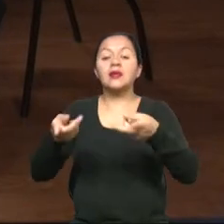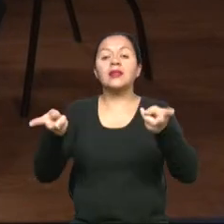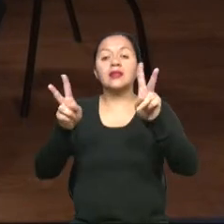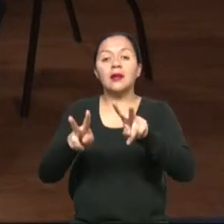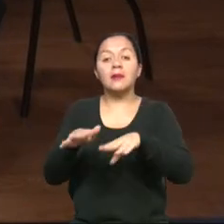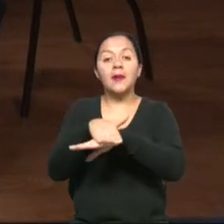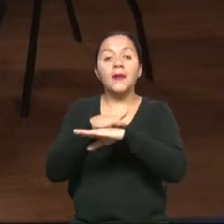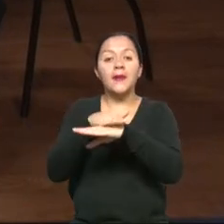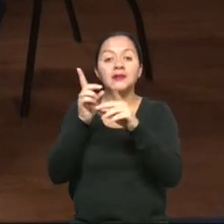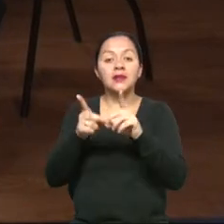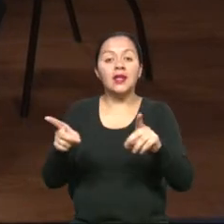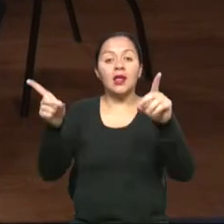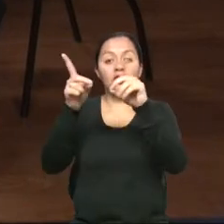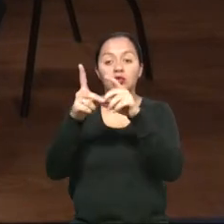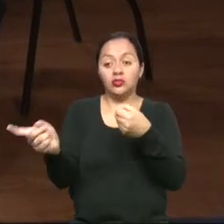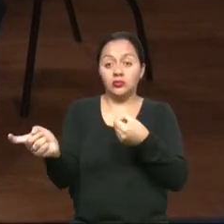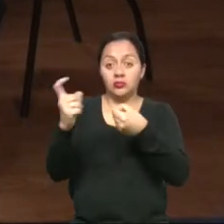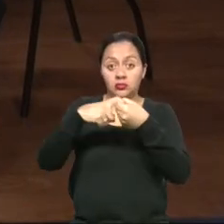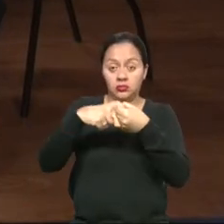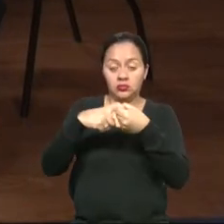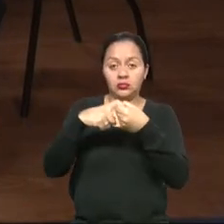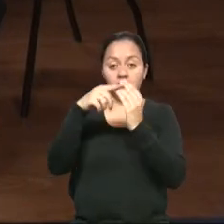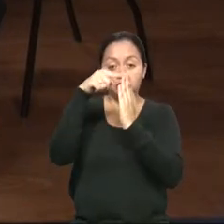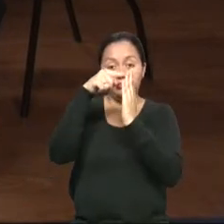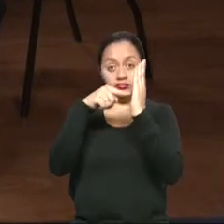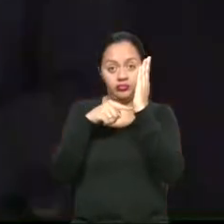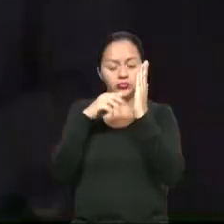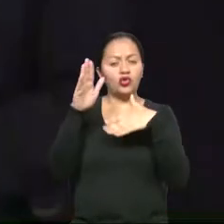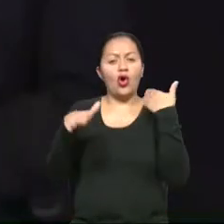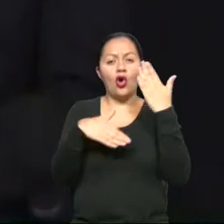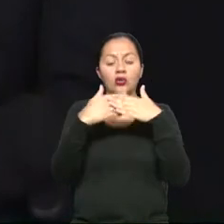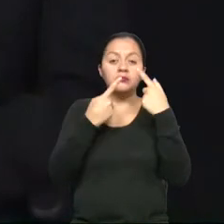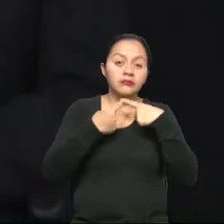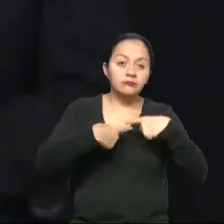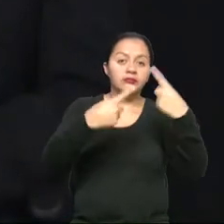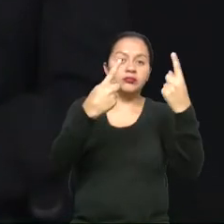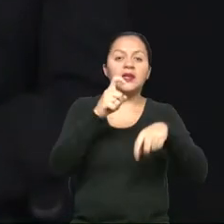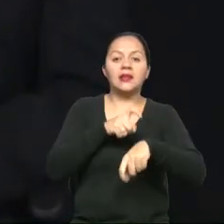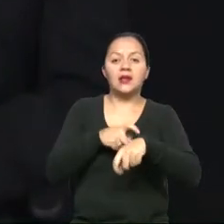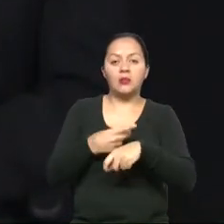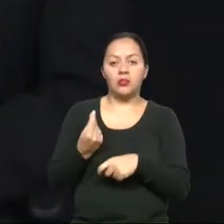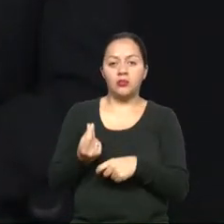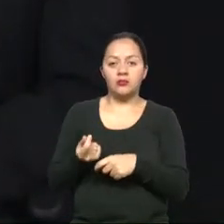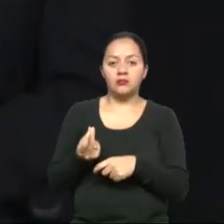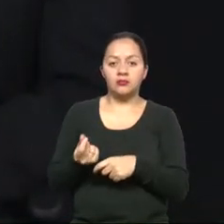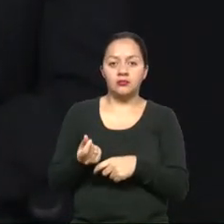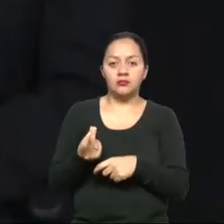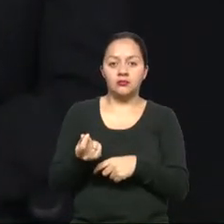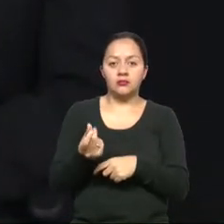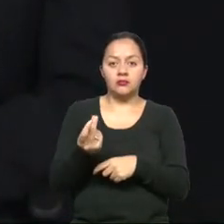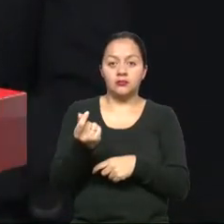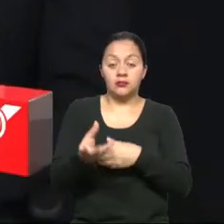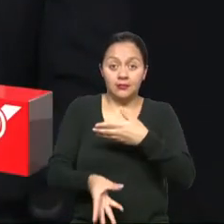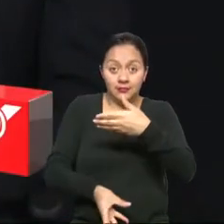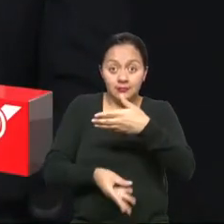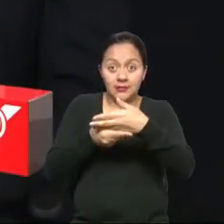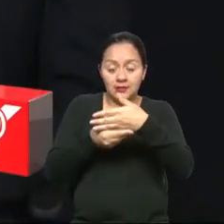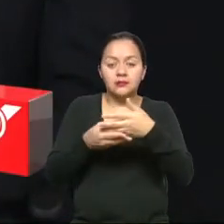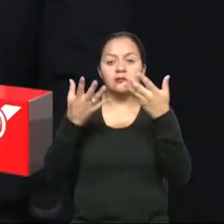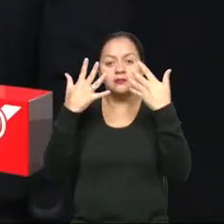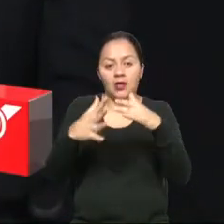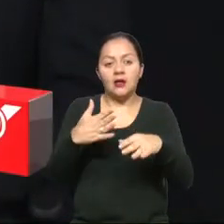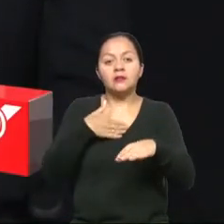partes interesadas y a través de esa base de datos nosotros estamos convocando en tiempo real. Adicionalmente a eso, ahorita estamos